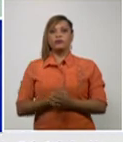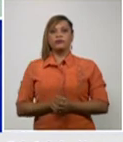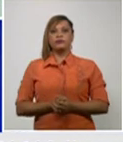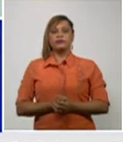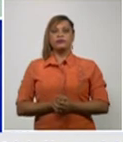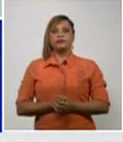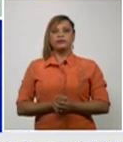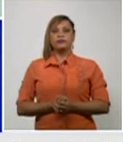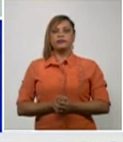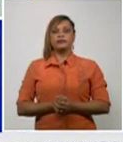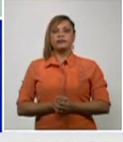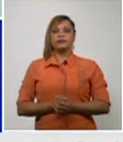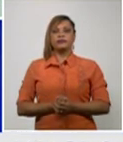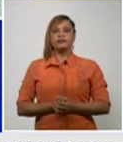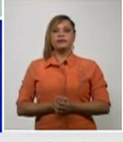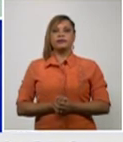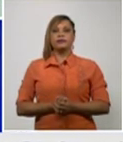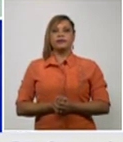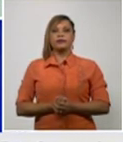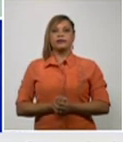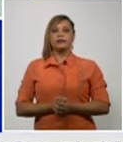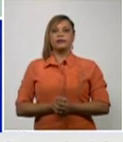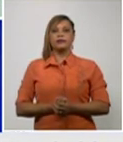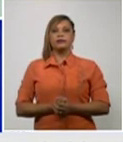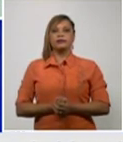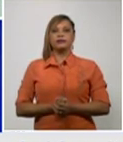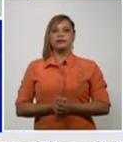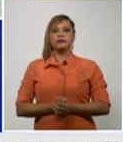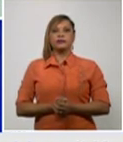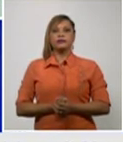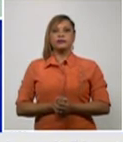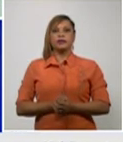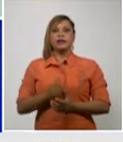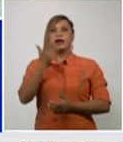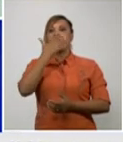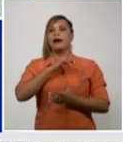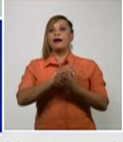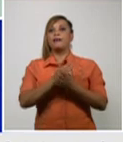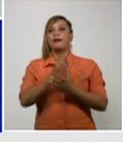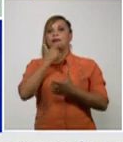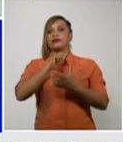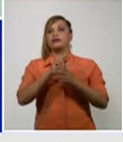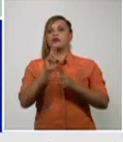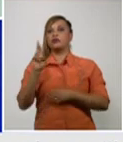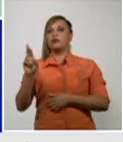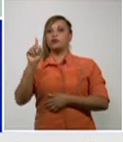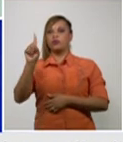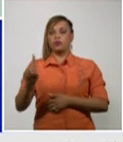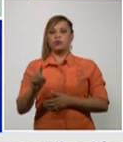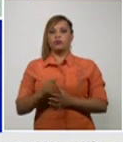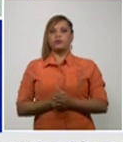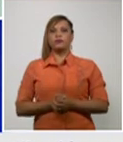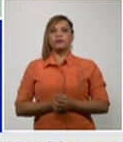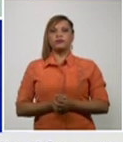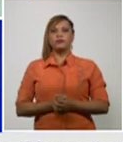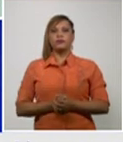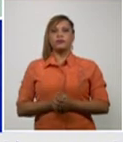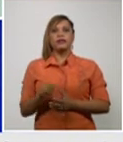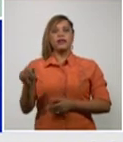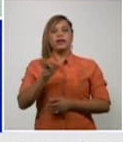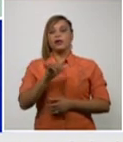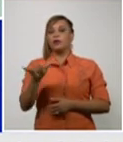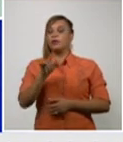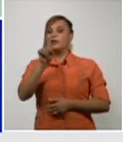control de la enfermedad del municipio Las Tunas 2 y Diamancio 1 Igual 19 con